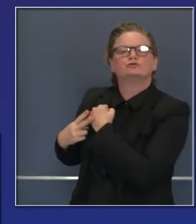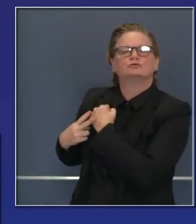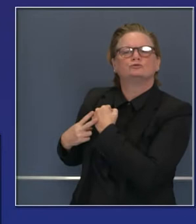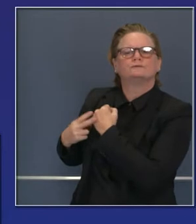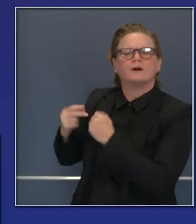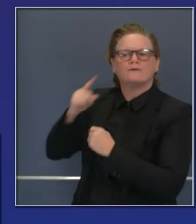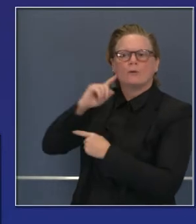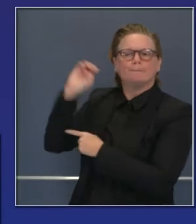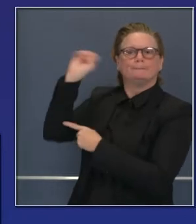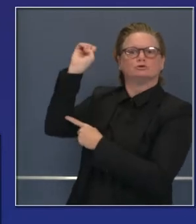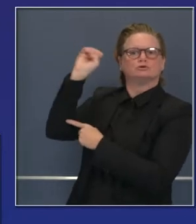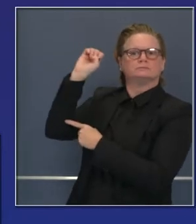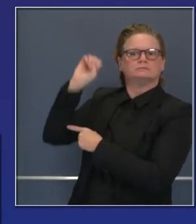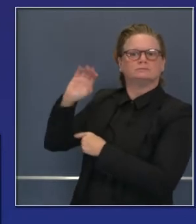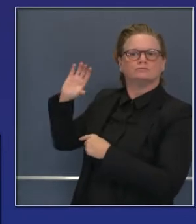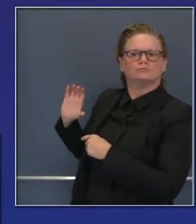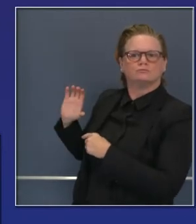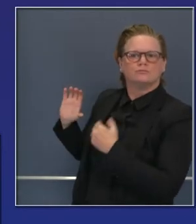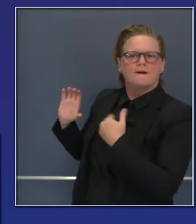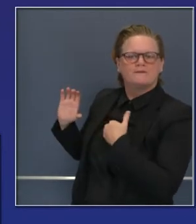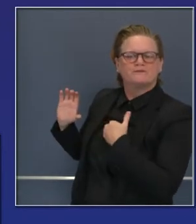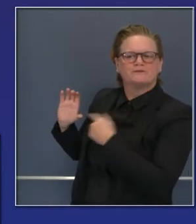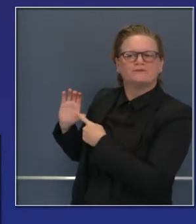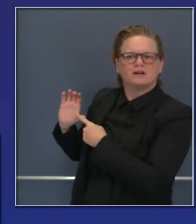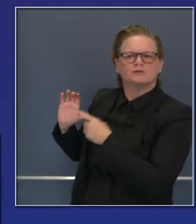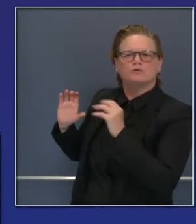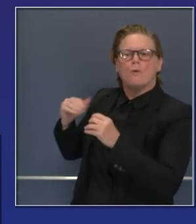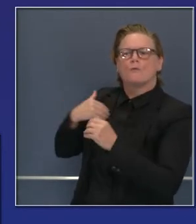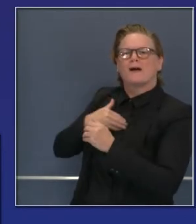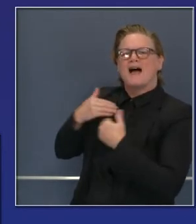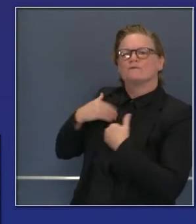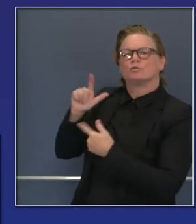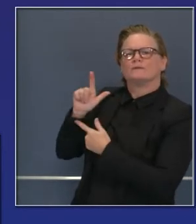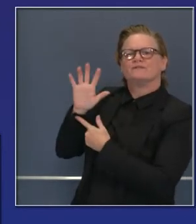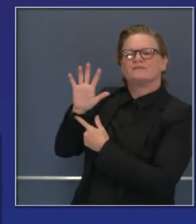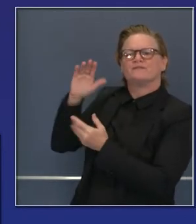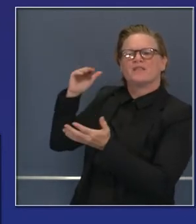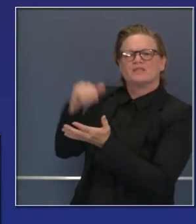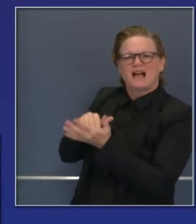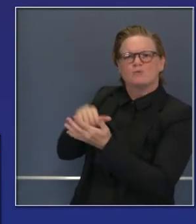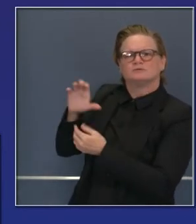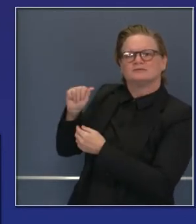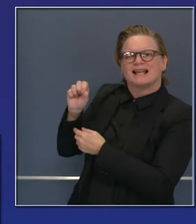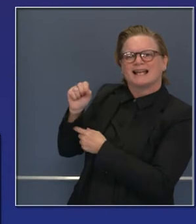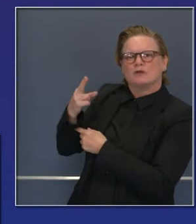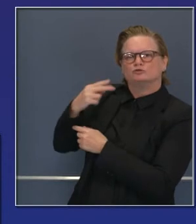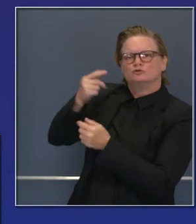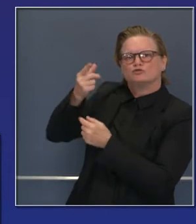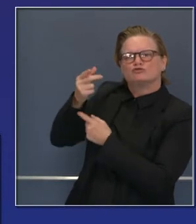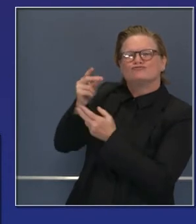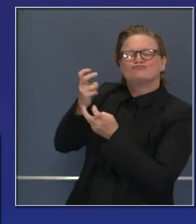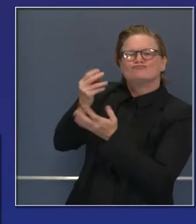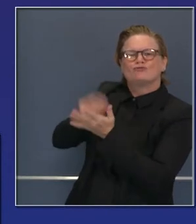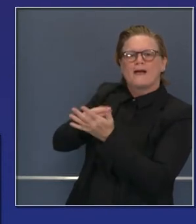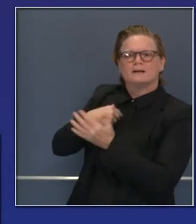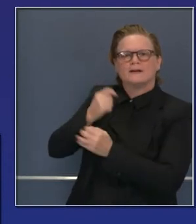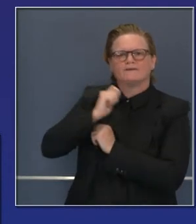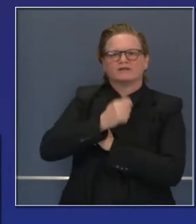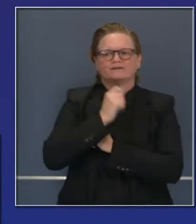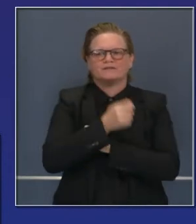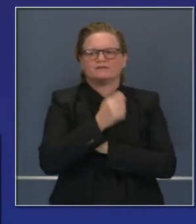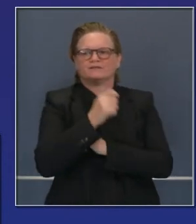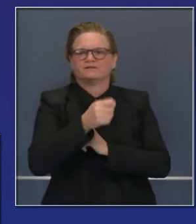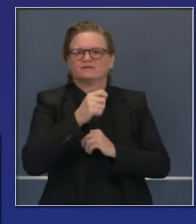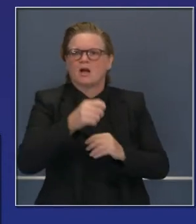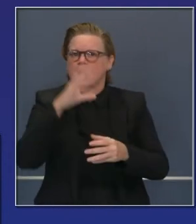dinero de subvenciones. No solo para pequeños negocios, sino también instituciones culturales,